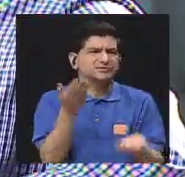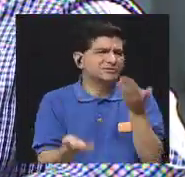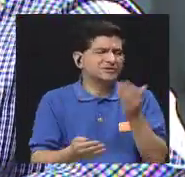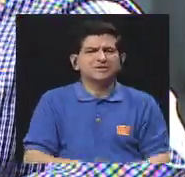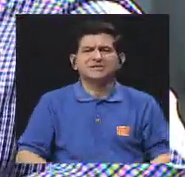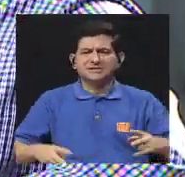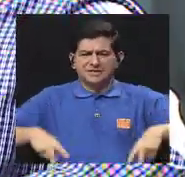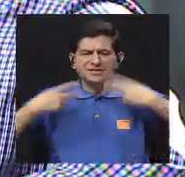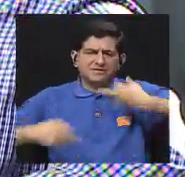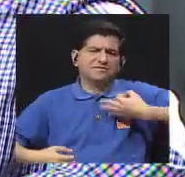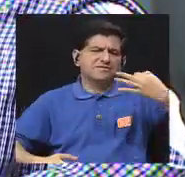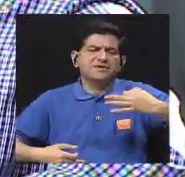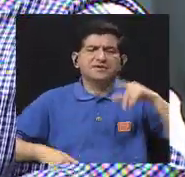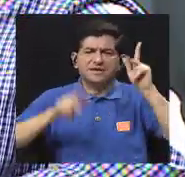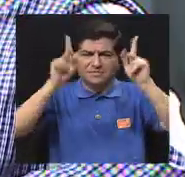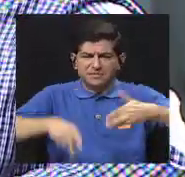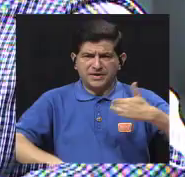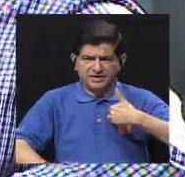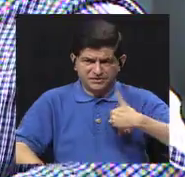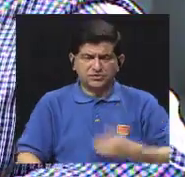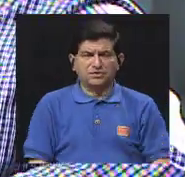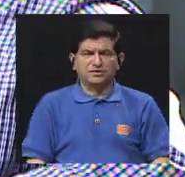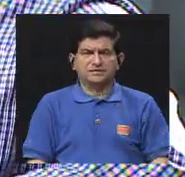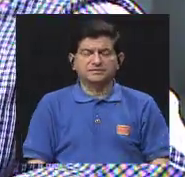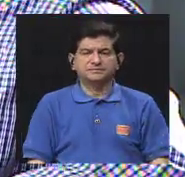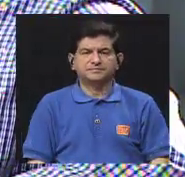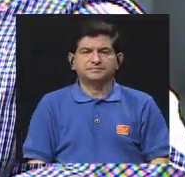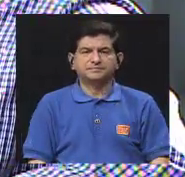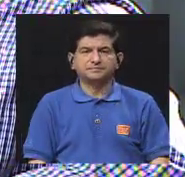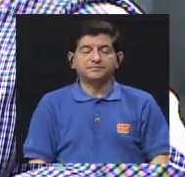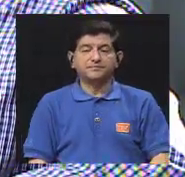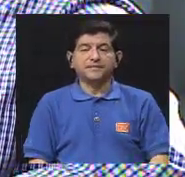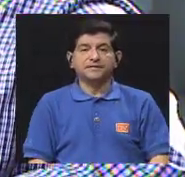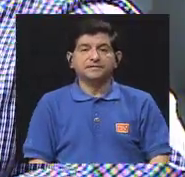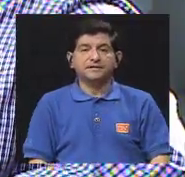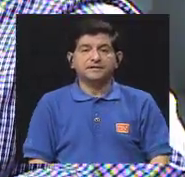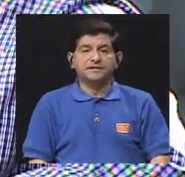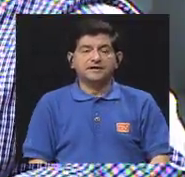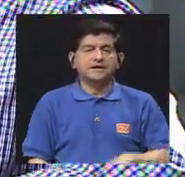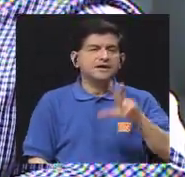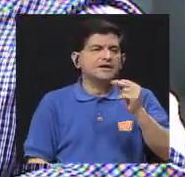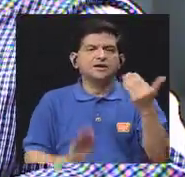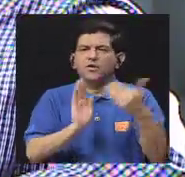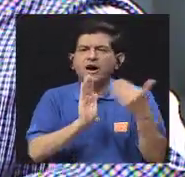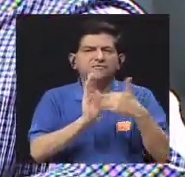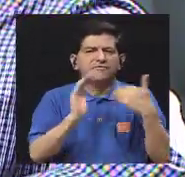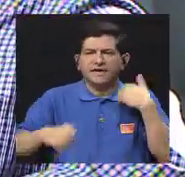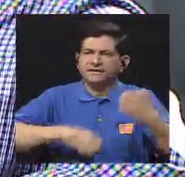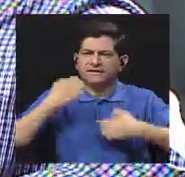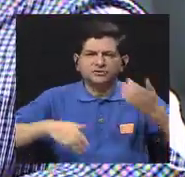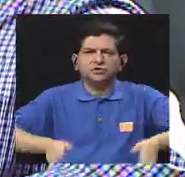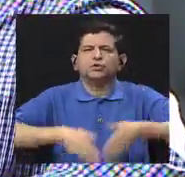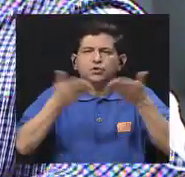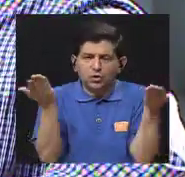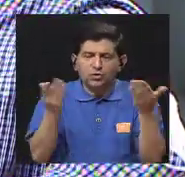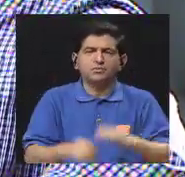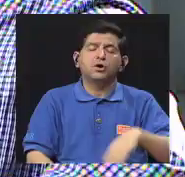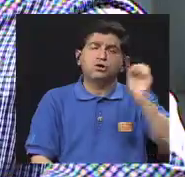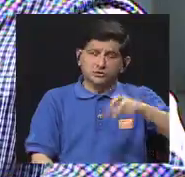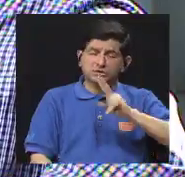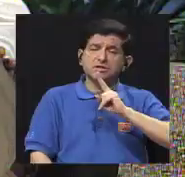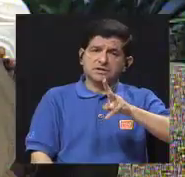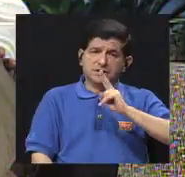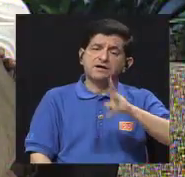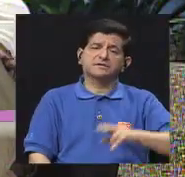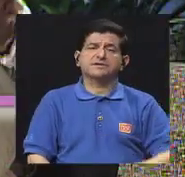vida diaria que tienen muchas de esas personas y cómo no lastimarse emocionalmente. Sí, en realidad